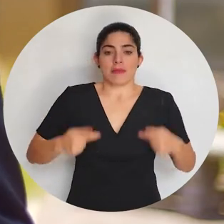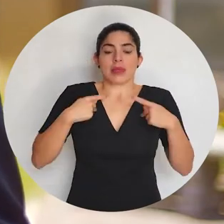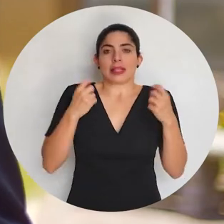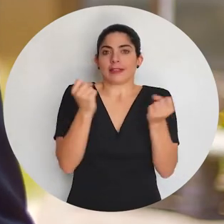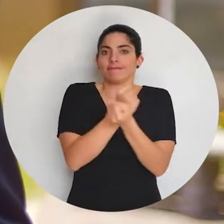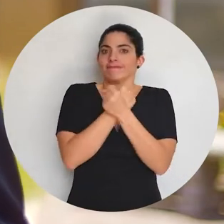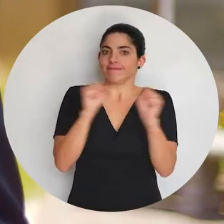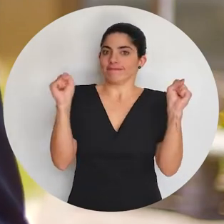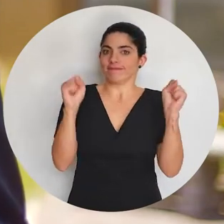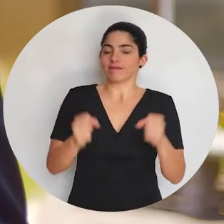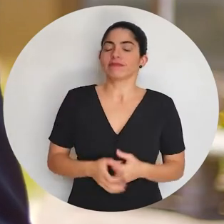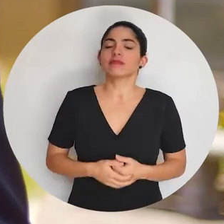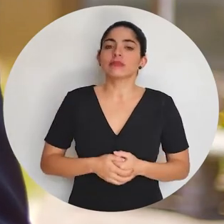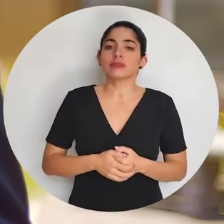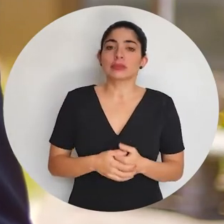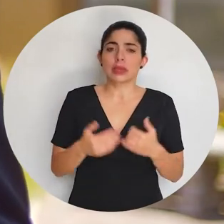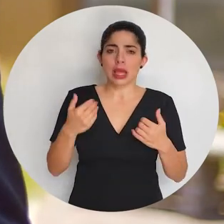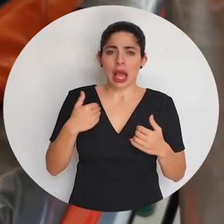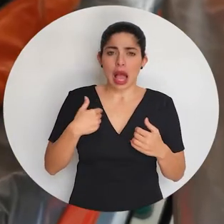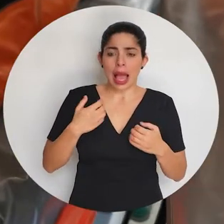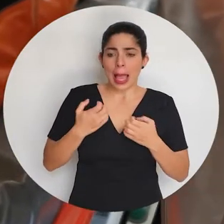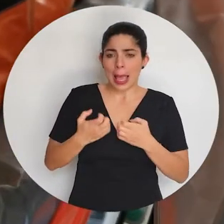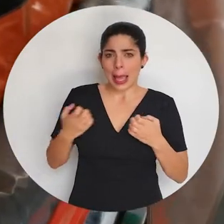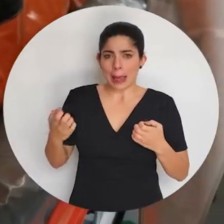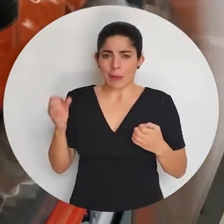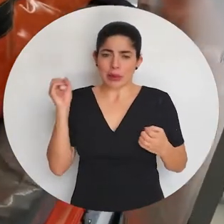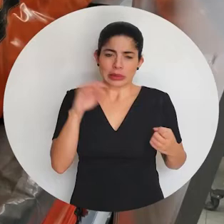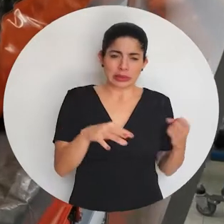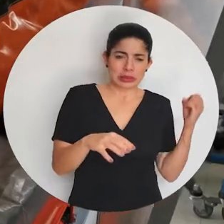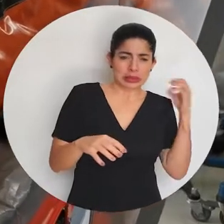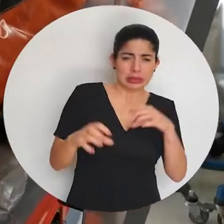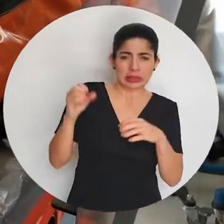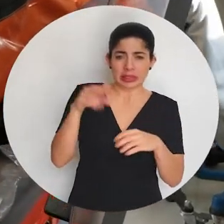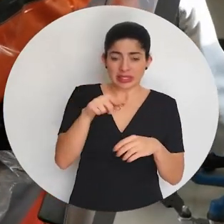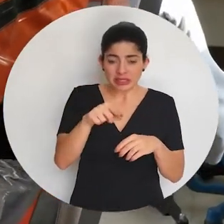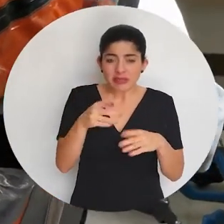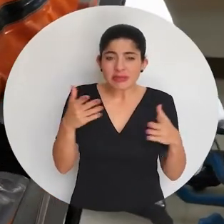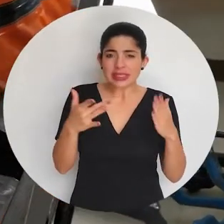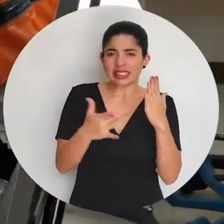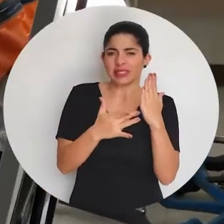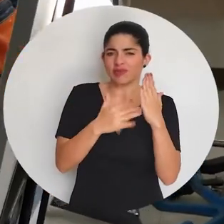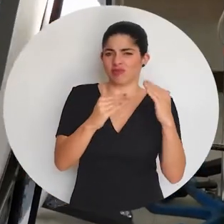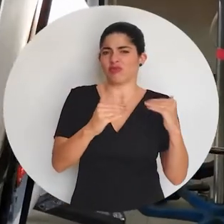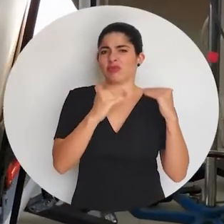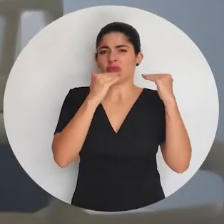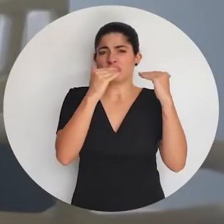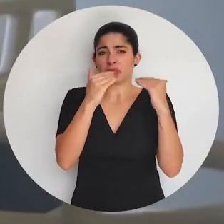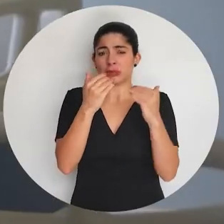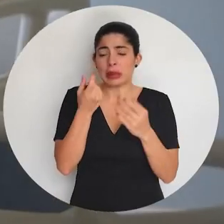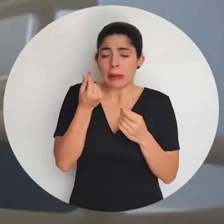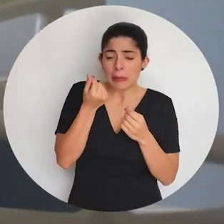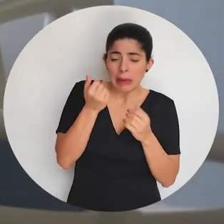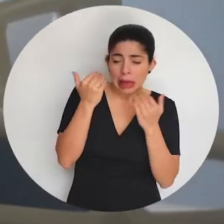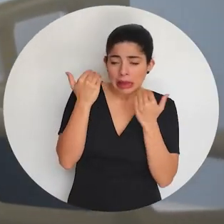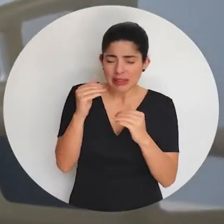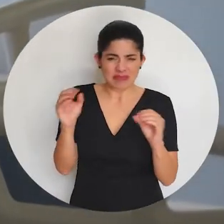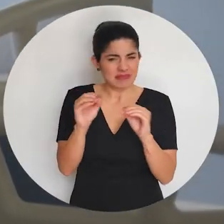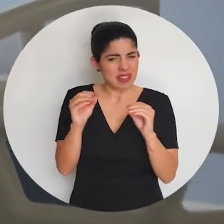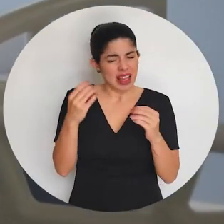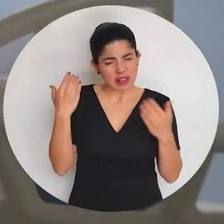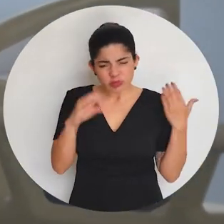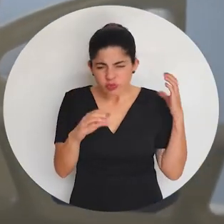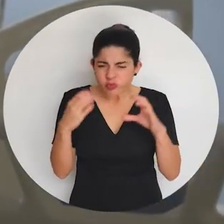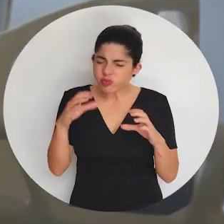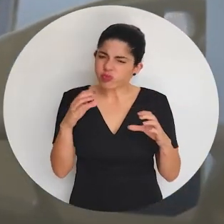salvar vidas. Estamos equipando este sitio con tecnología de punta, sin escatimar